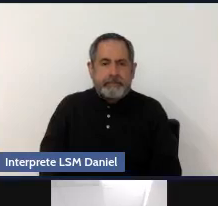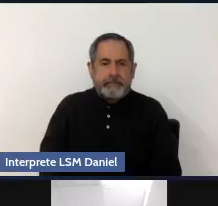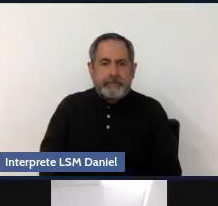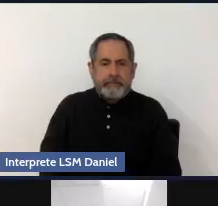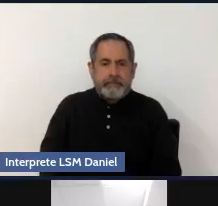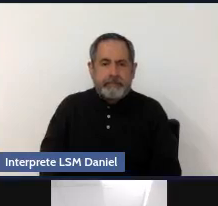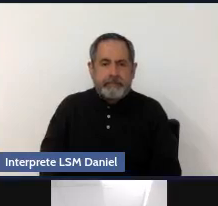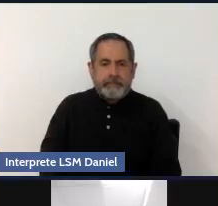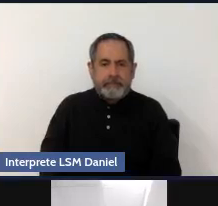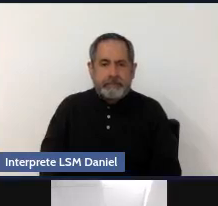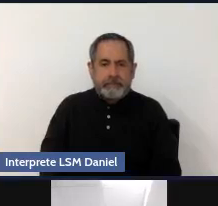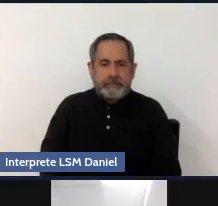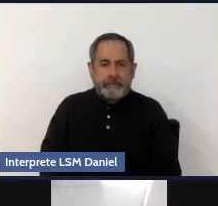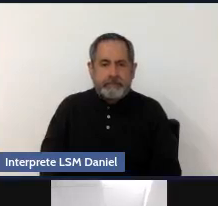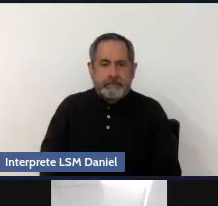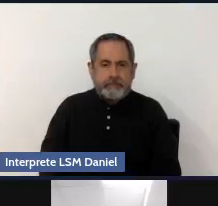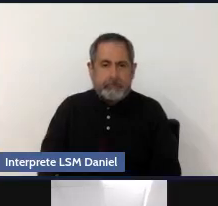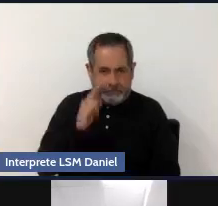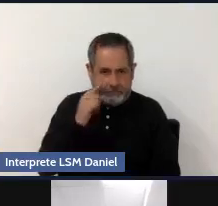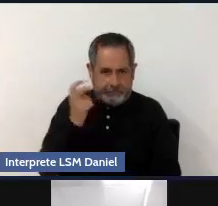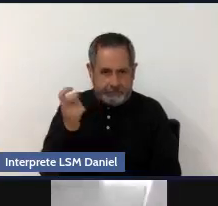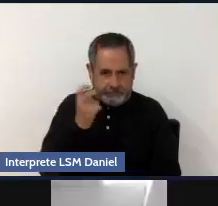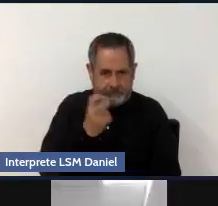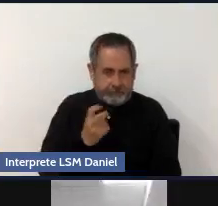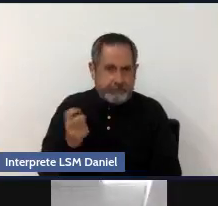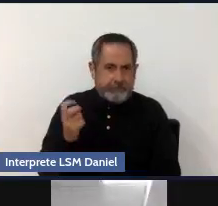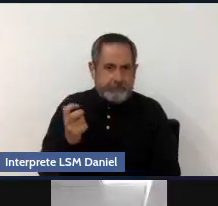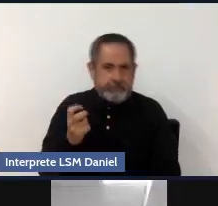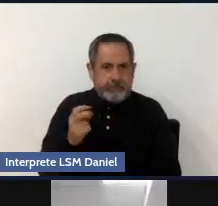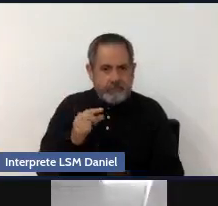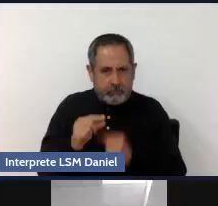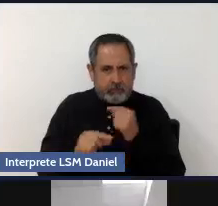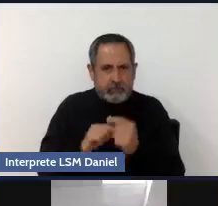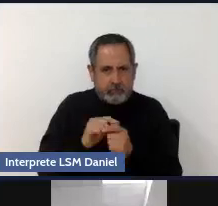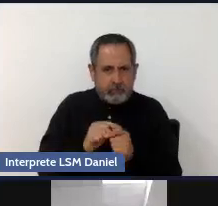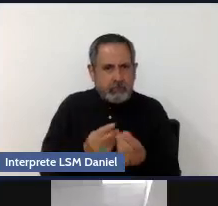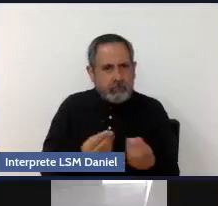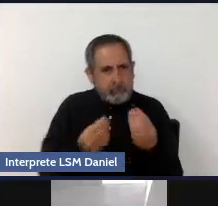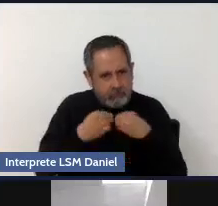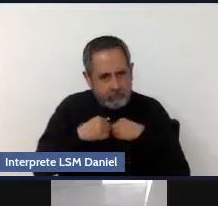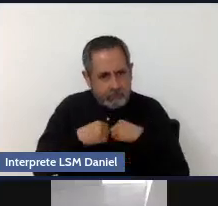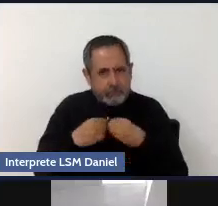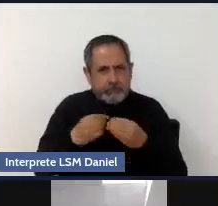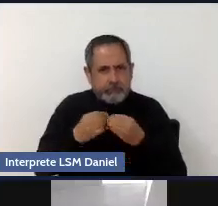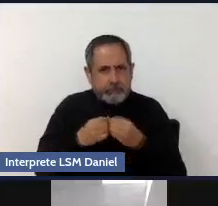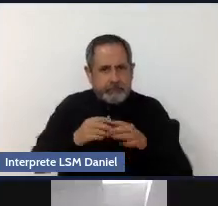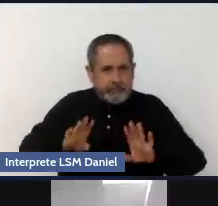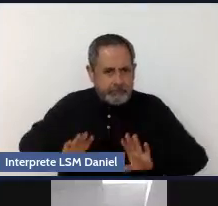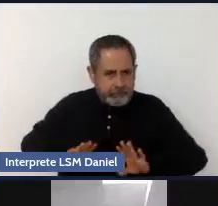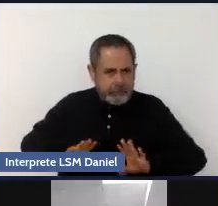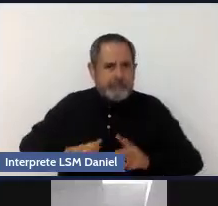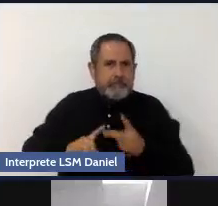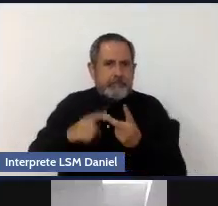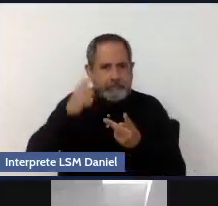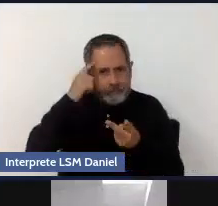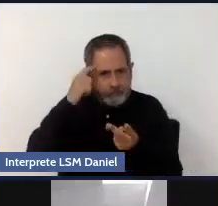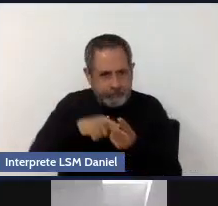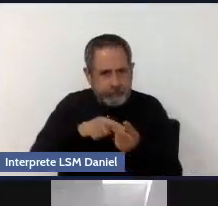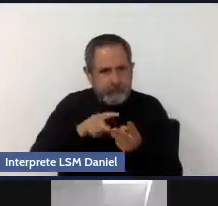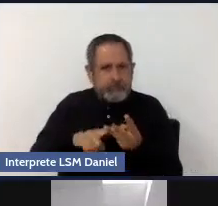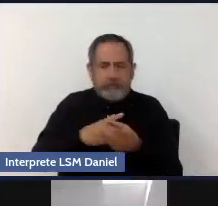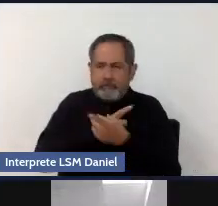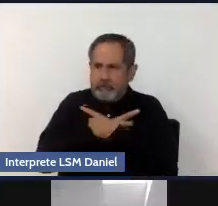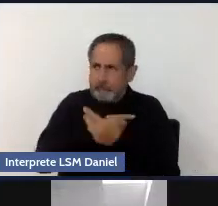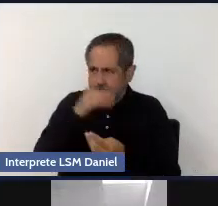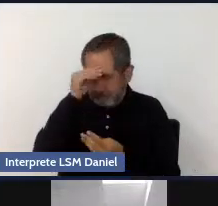Entonces, ahí está, ¿no? Cómo vamos desarrollando entonces estas actitudes, estas creencias y estos valores. Vamos,